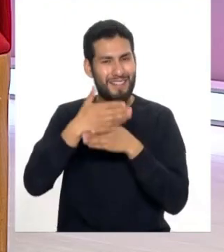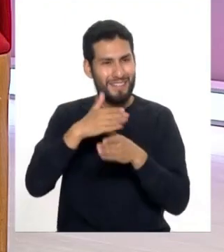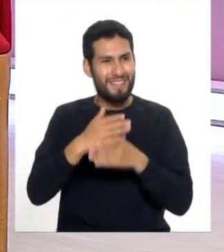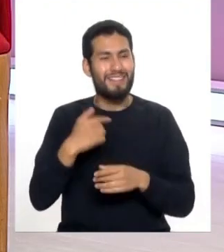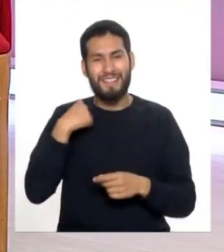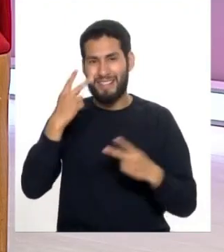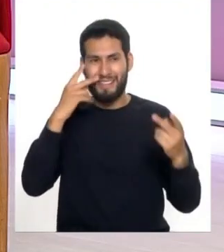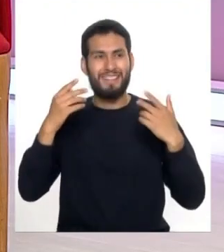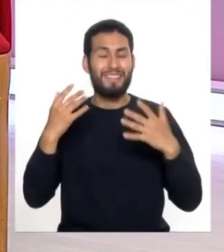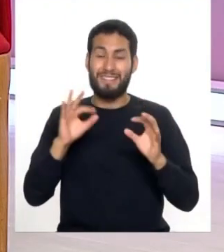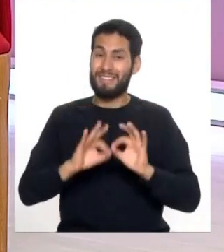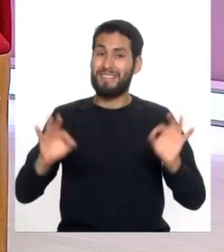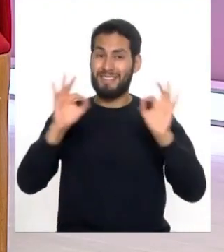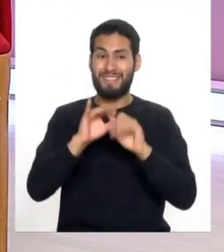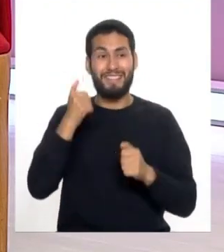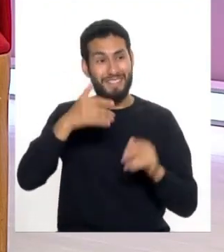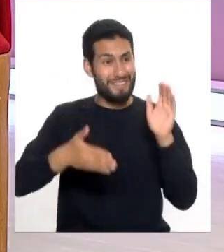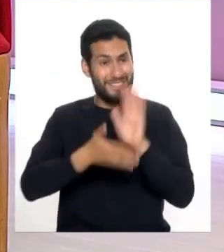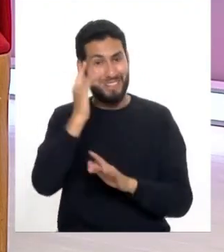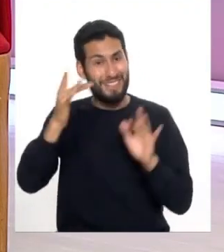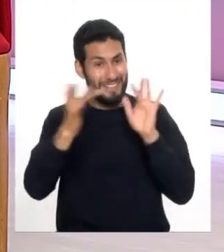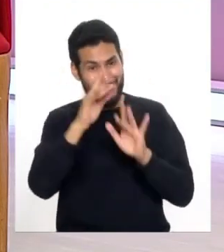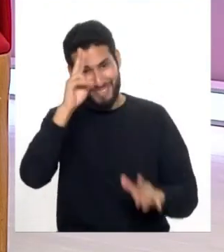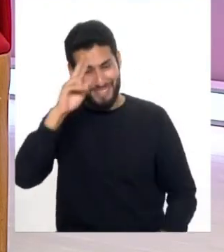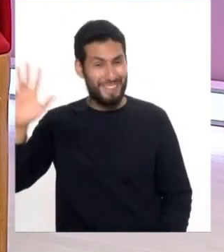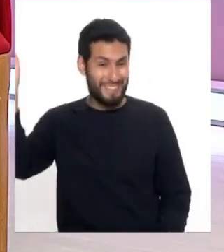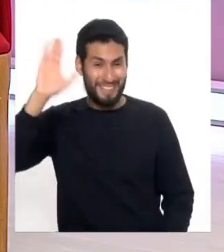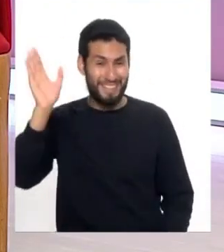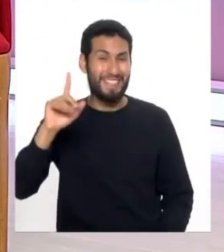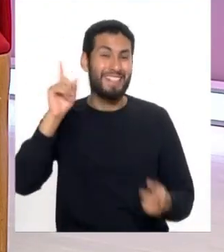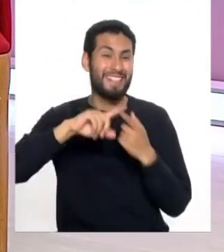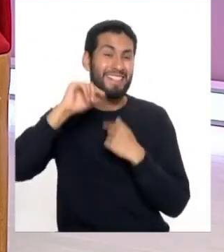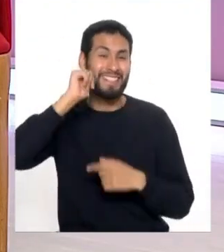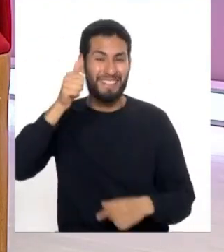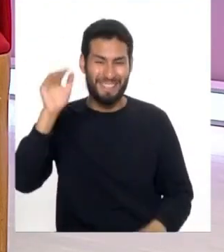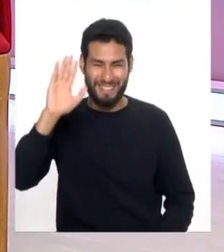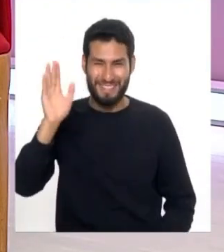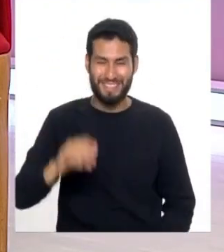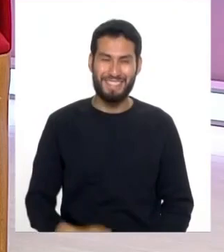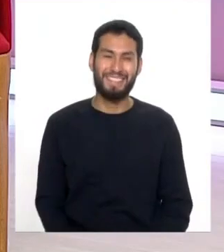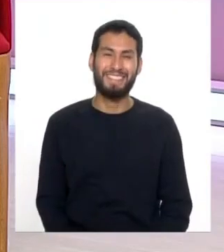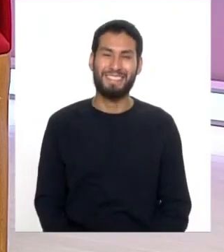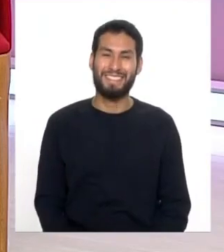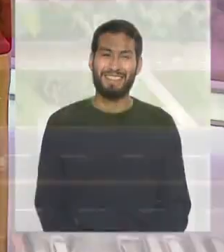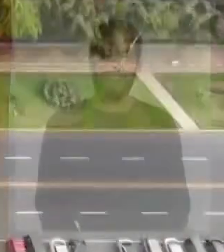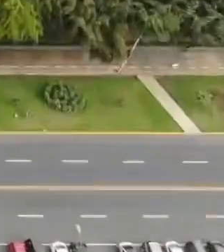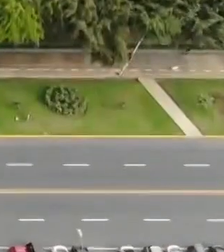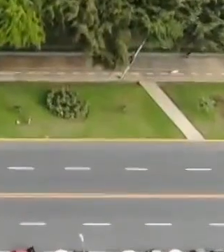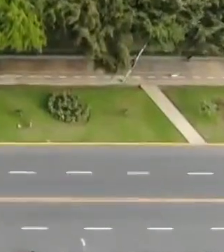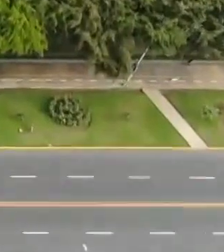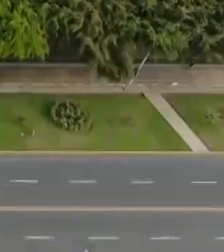la vista es importantísima ahora sí vamos con Conecta Perú hasta mañana cuídense chau chau chau